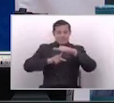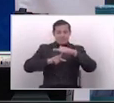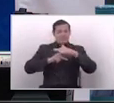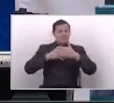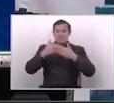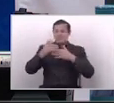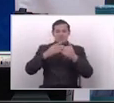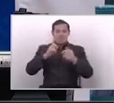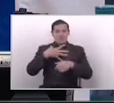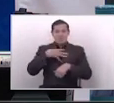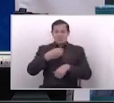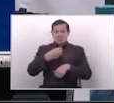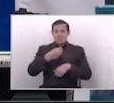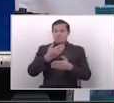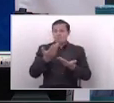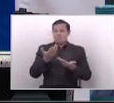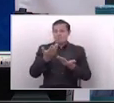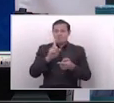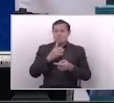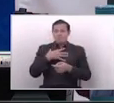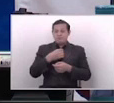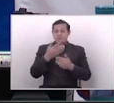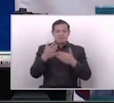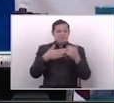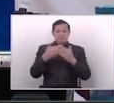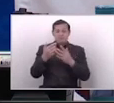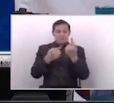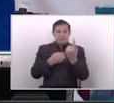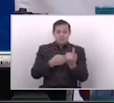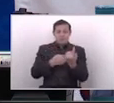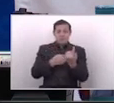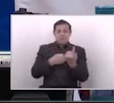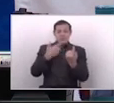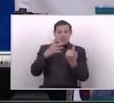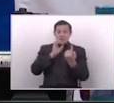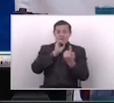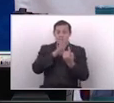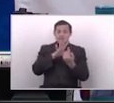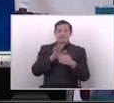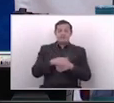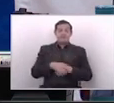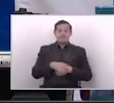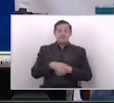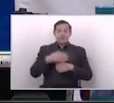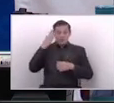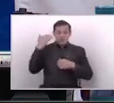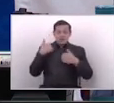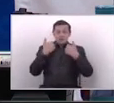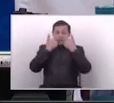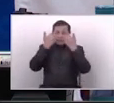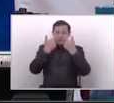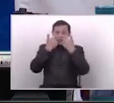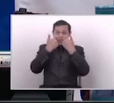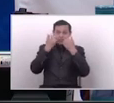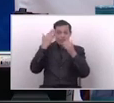duela a quien le duela y no le guste a quien no le guste. Dicho esto, la adolescente en cuestión